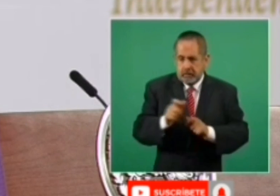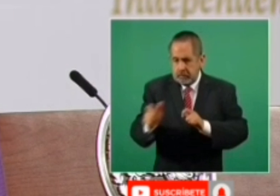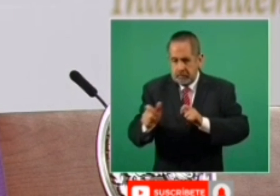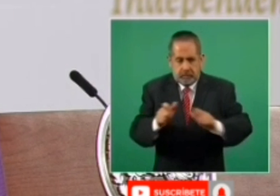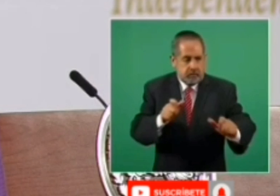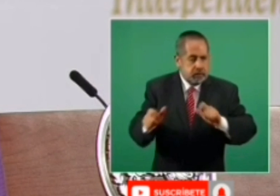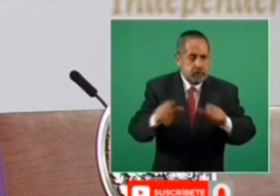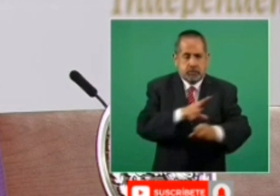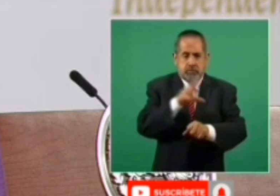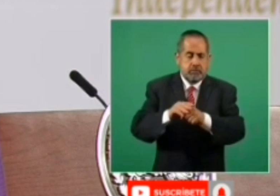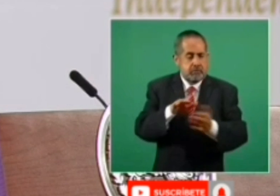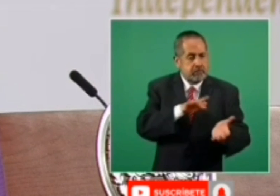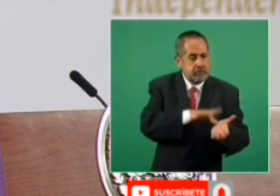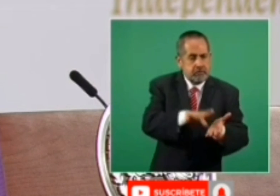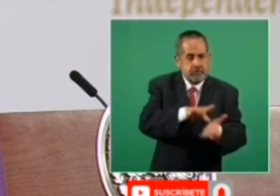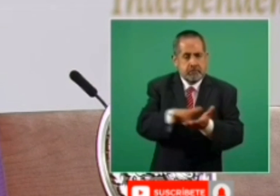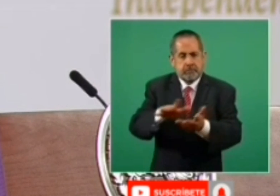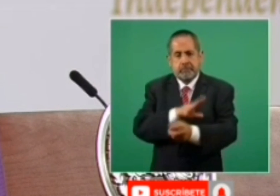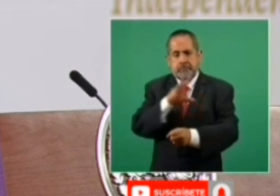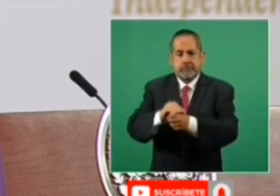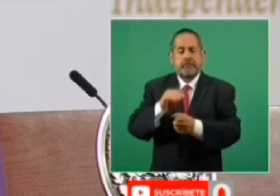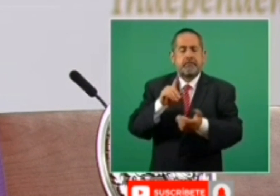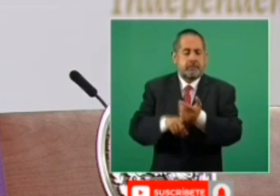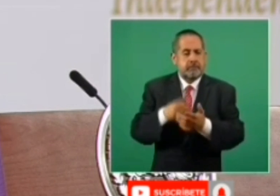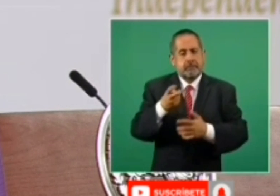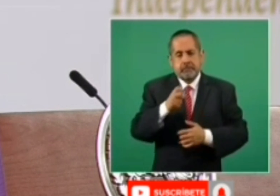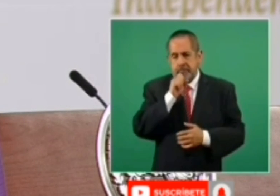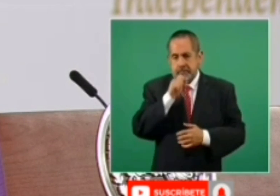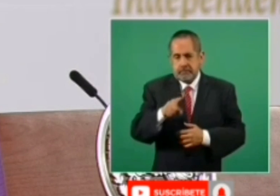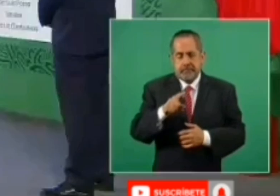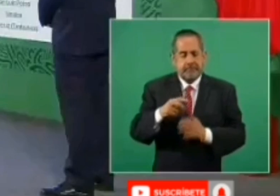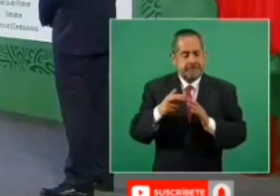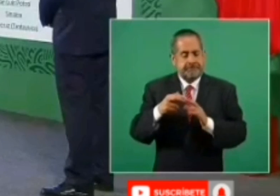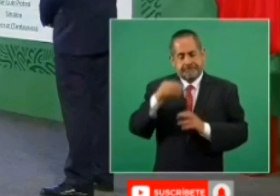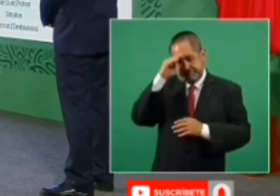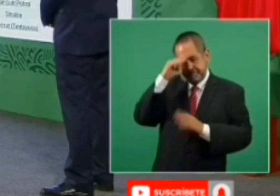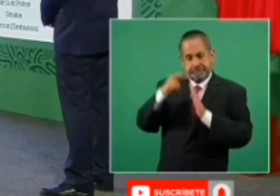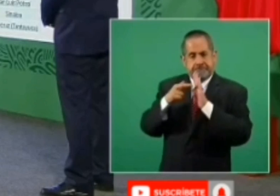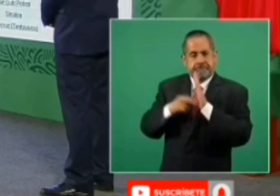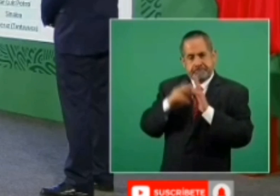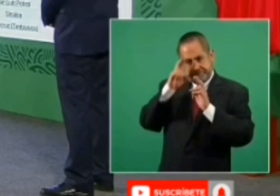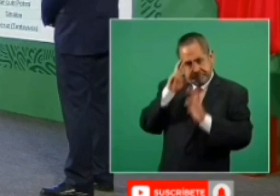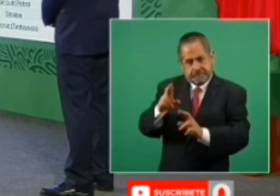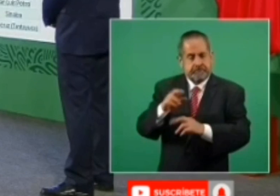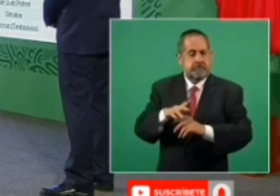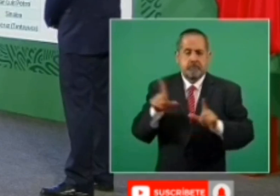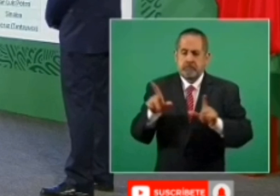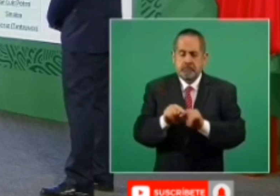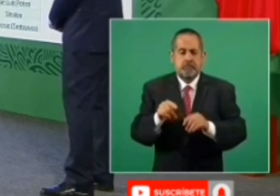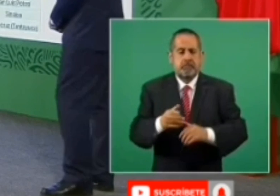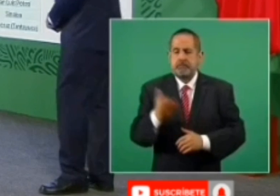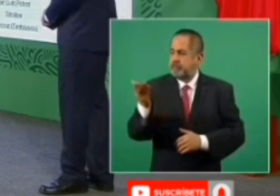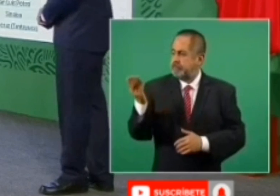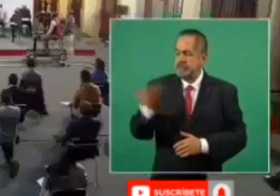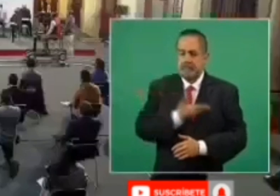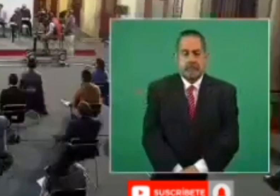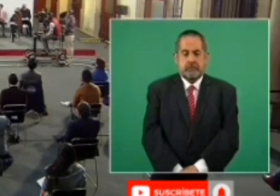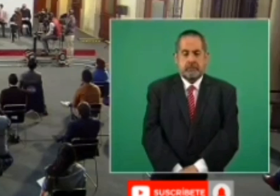otorga este programa prioritario y respetamos la normatividad electoral vigente. ¿Es cuánto, señor presidente?